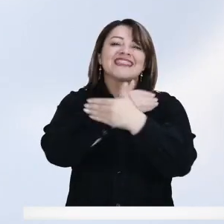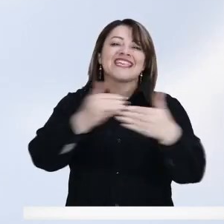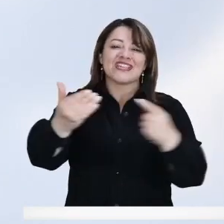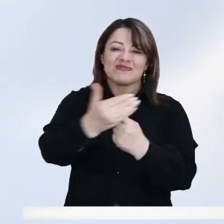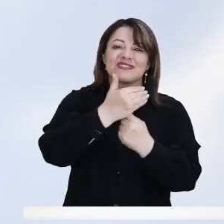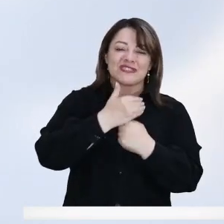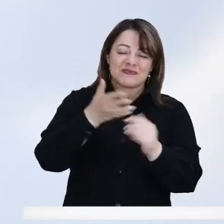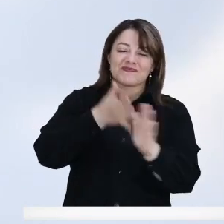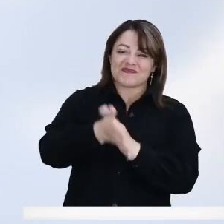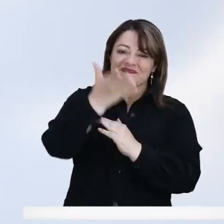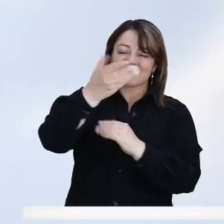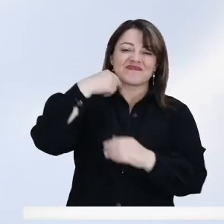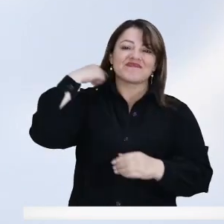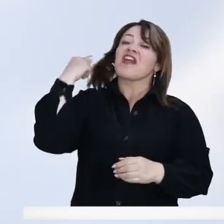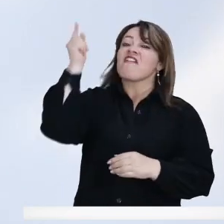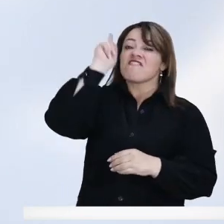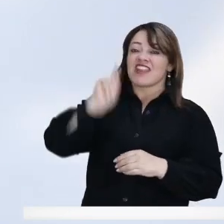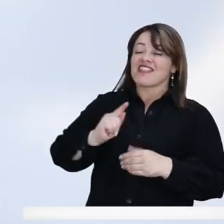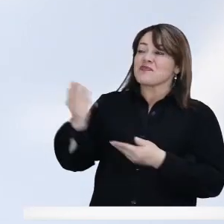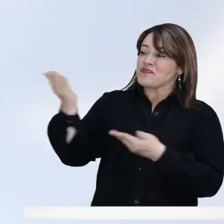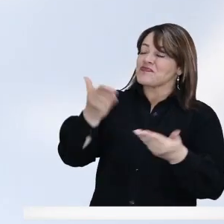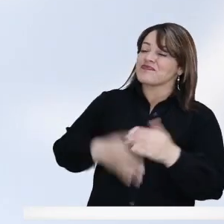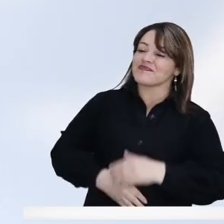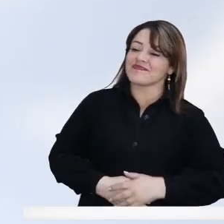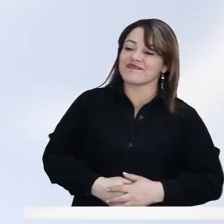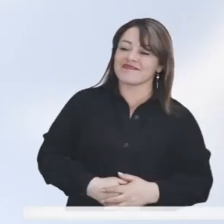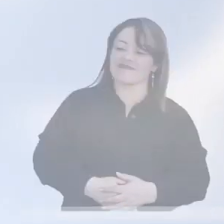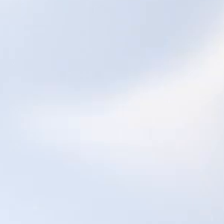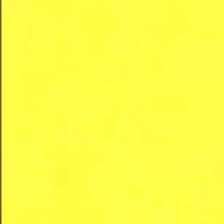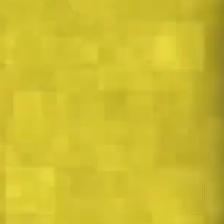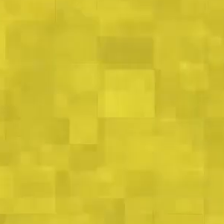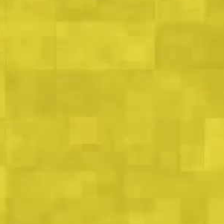nosotros tratamos a diario. Así que, Fernanda, adelante.